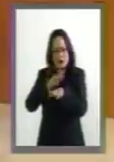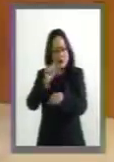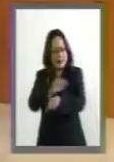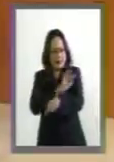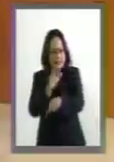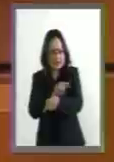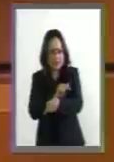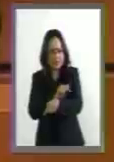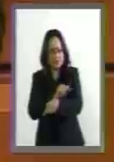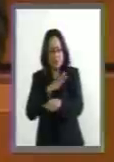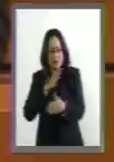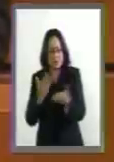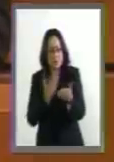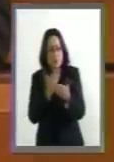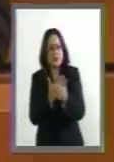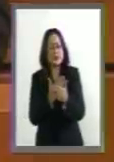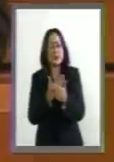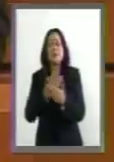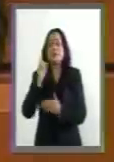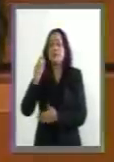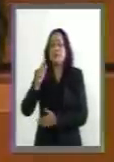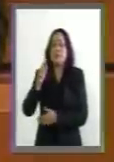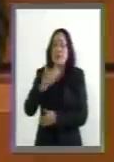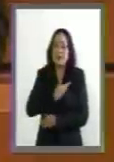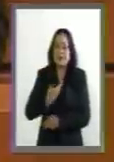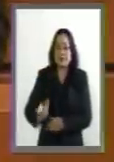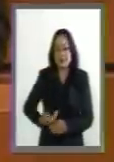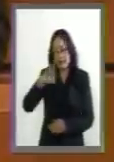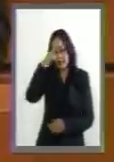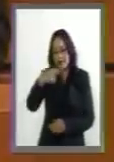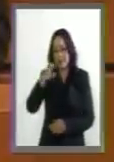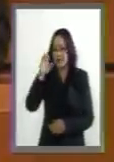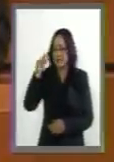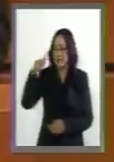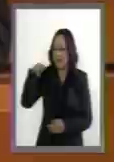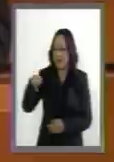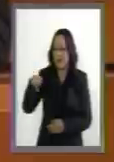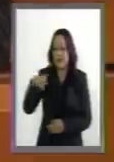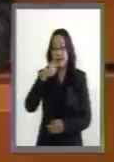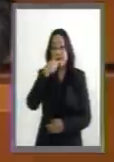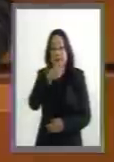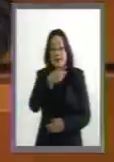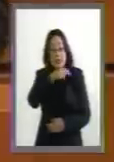Peña Nieto dijo que no se trataba de privatizar nada,